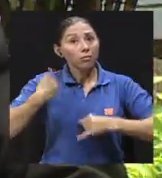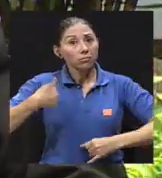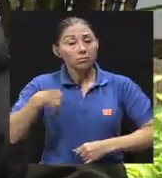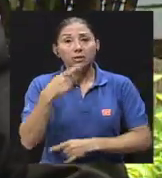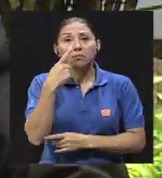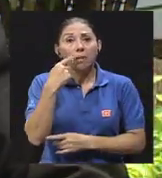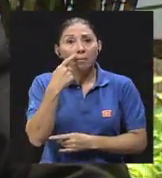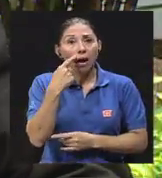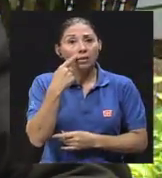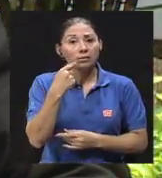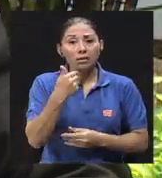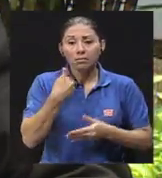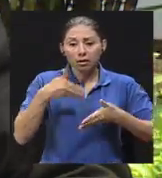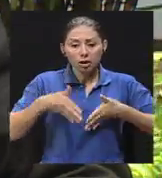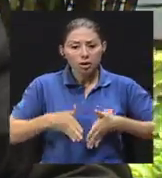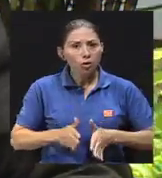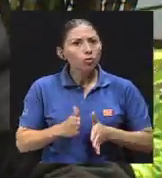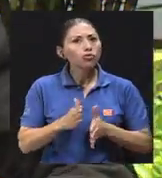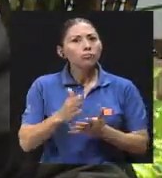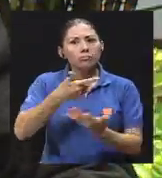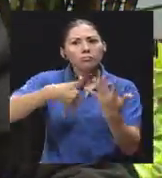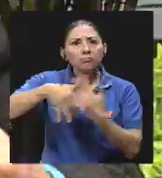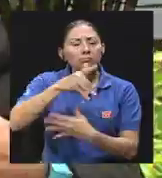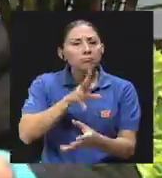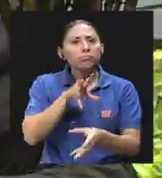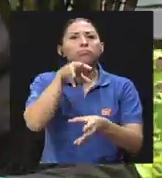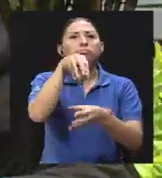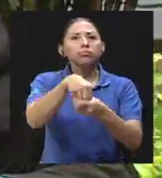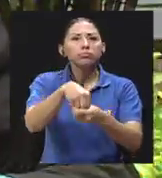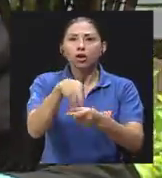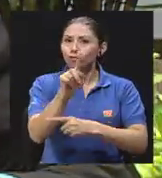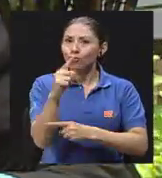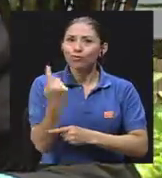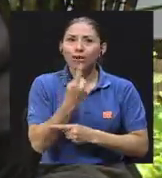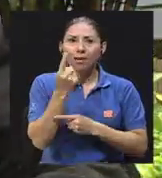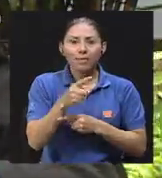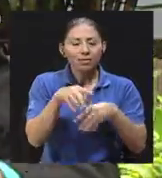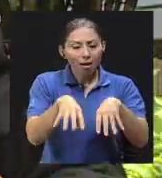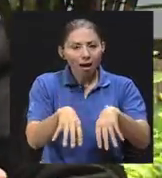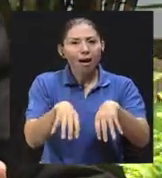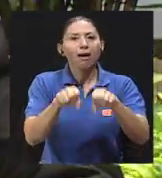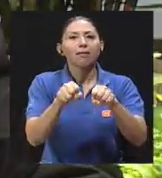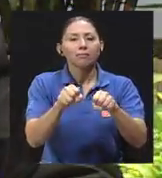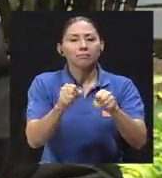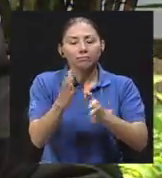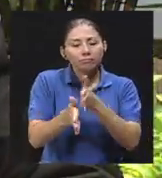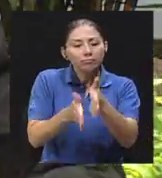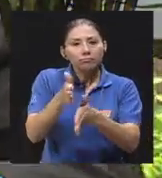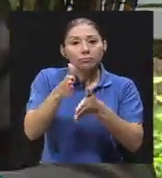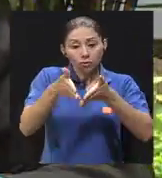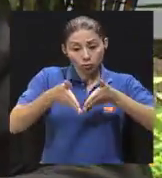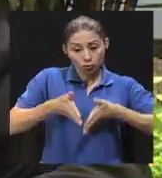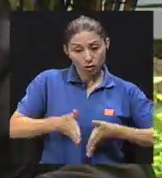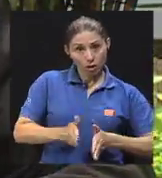involucrados, papás que se hacen cargo no solo de sus hijos biológicos, sino de otros hijos. Porque ya la